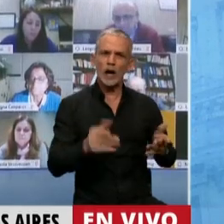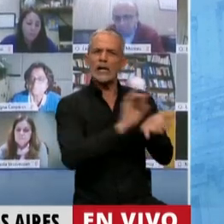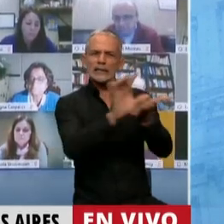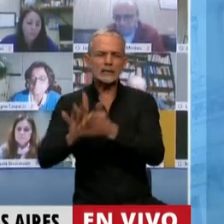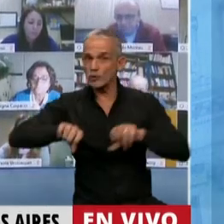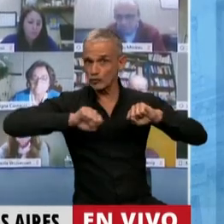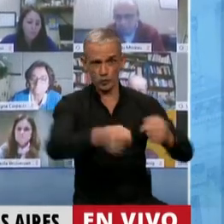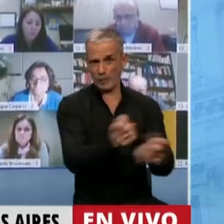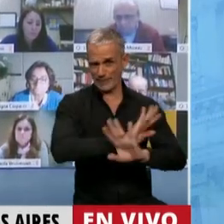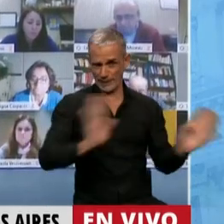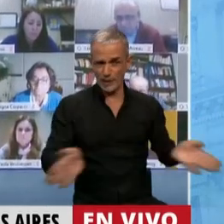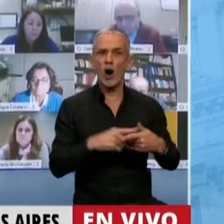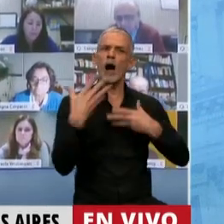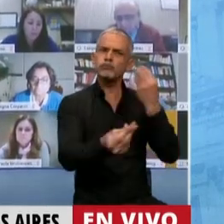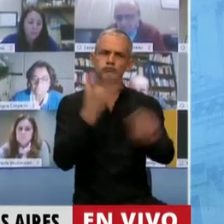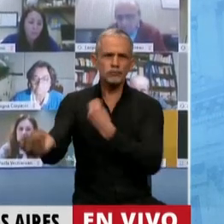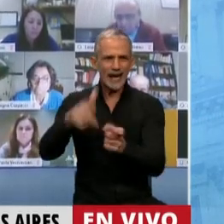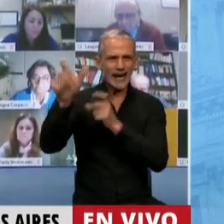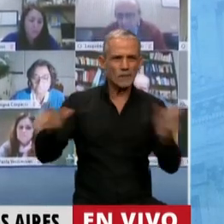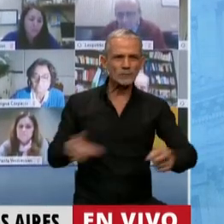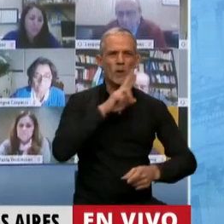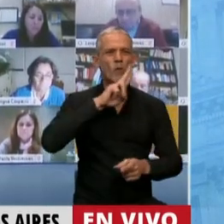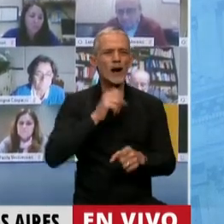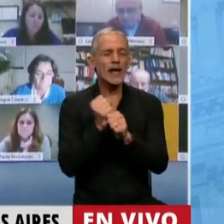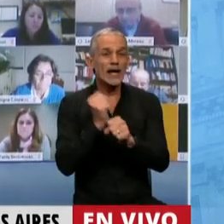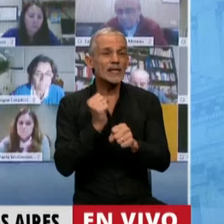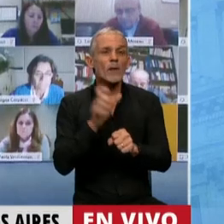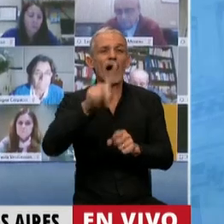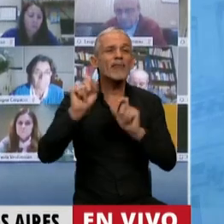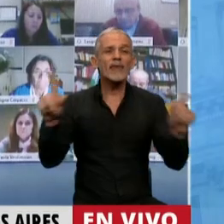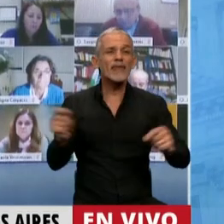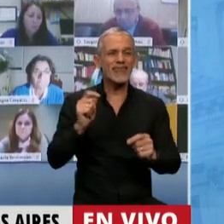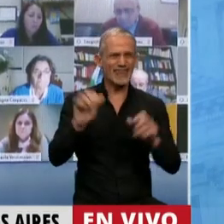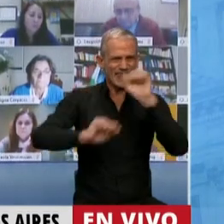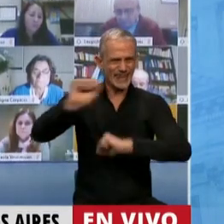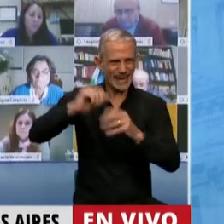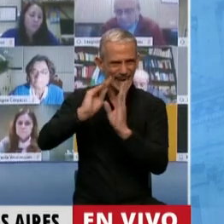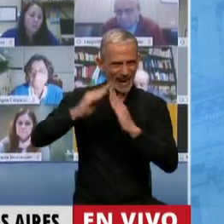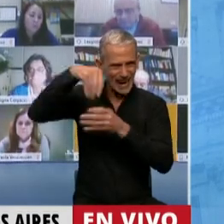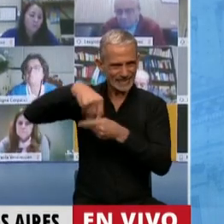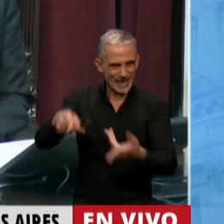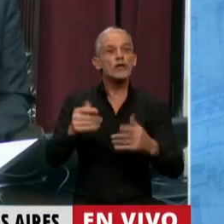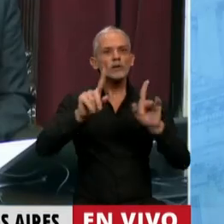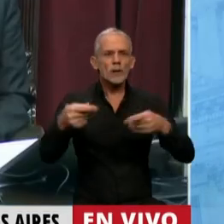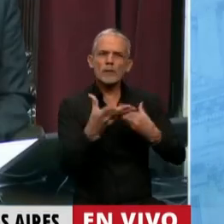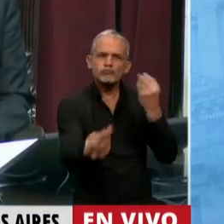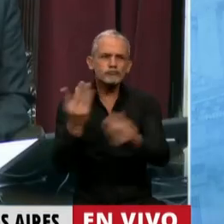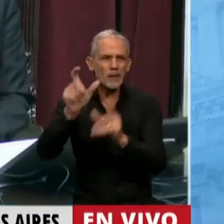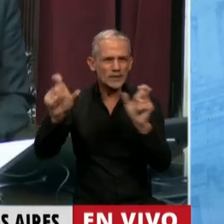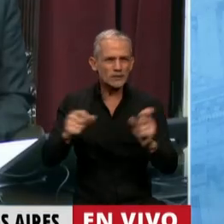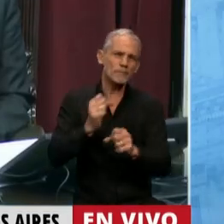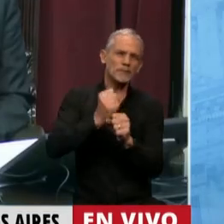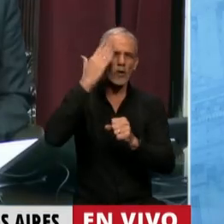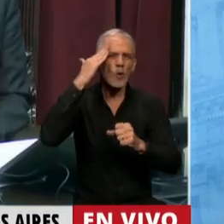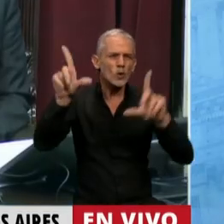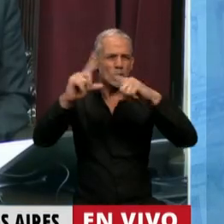y despidos, asistir a las trabajadoras de los domicilios, asistir a los trabajadores de la cultura. Y por supuesto,